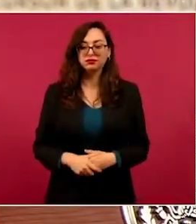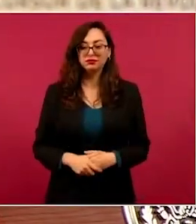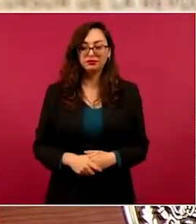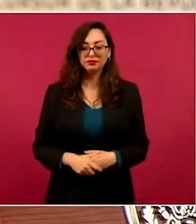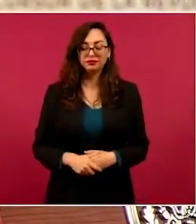¿Qué